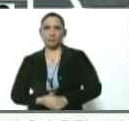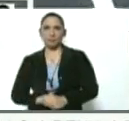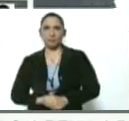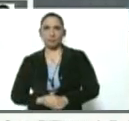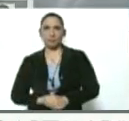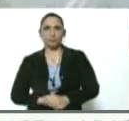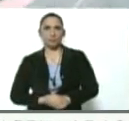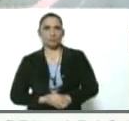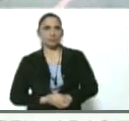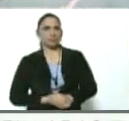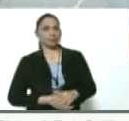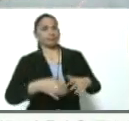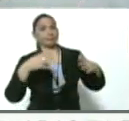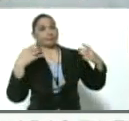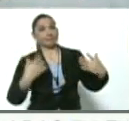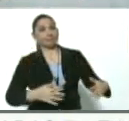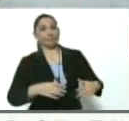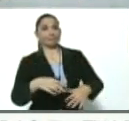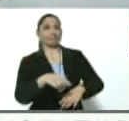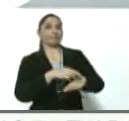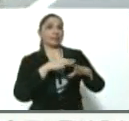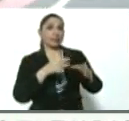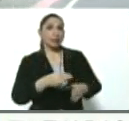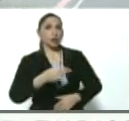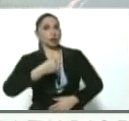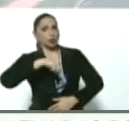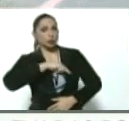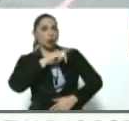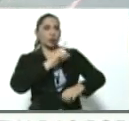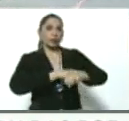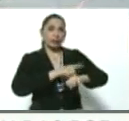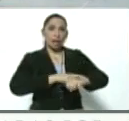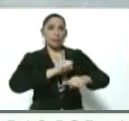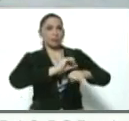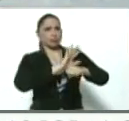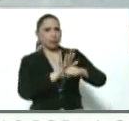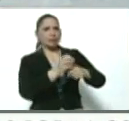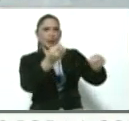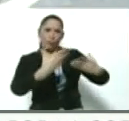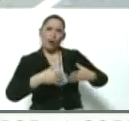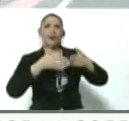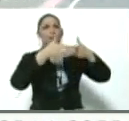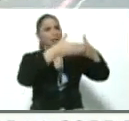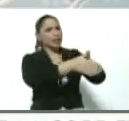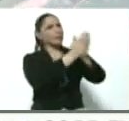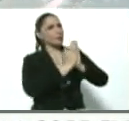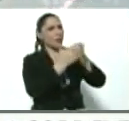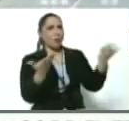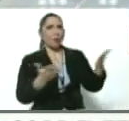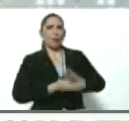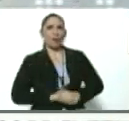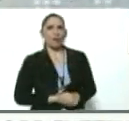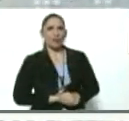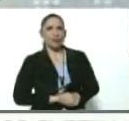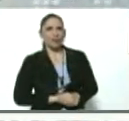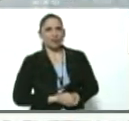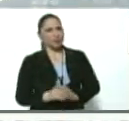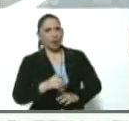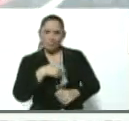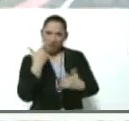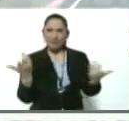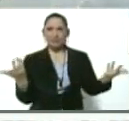Ay, ministro, ministro, estamos en tiempos de coronavirus. Devuélvanos las lanchas, así, de chéveridad, ¿no le parece?